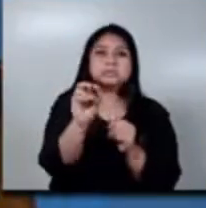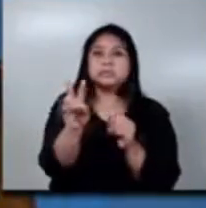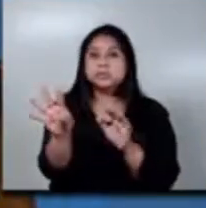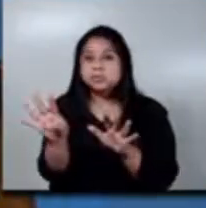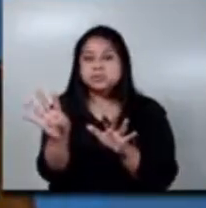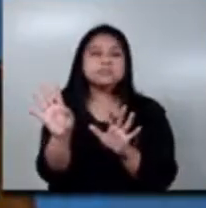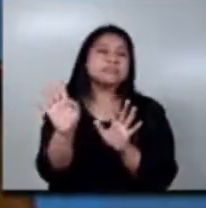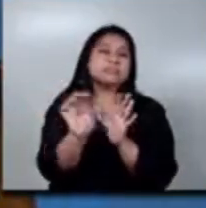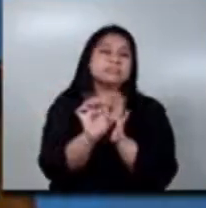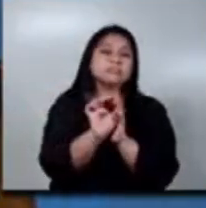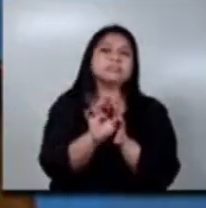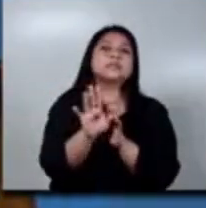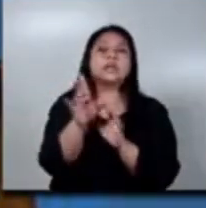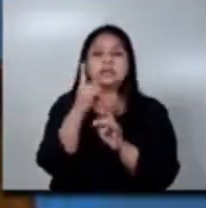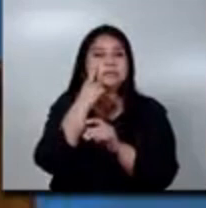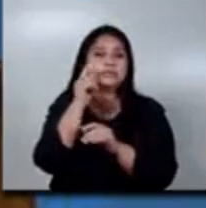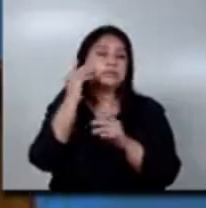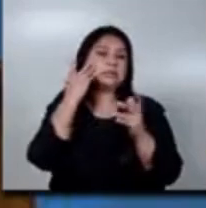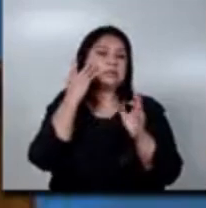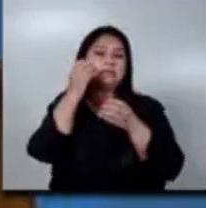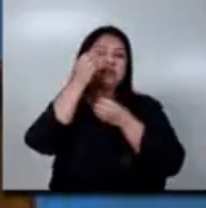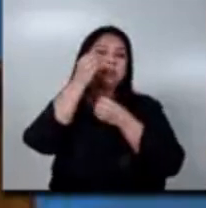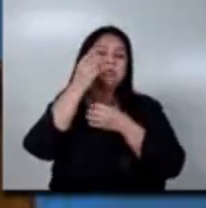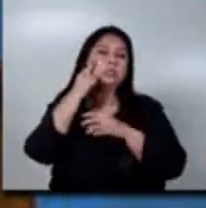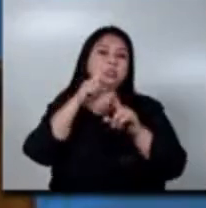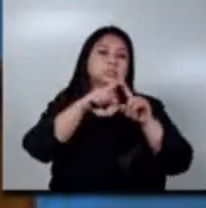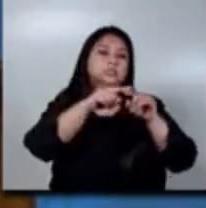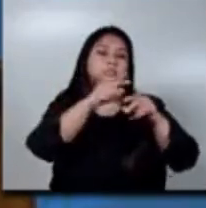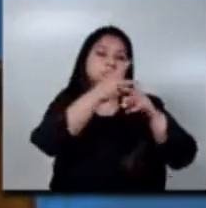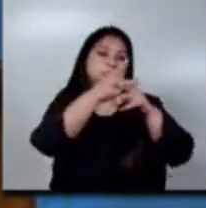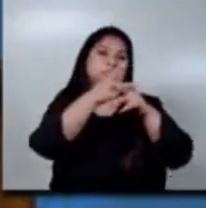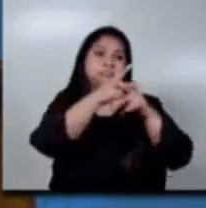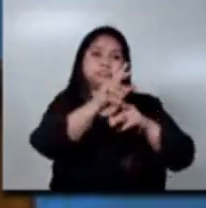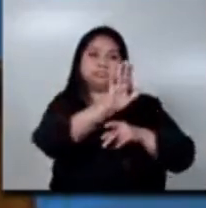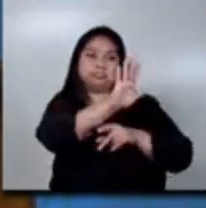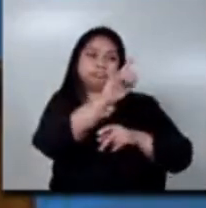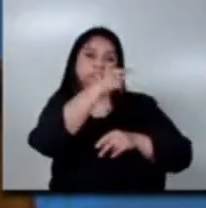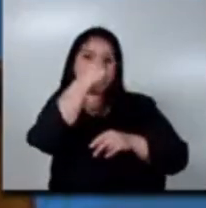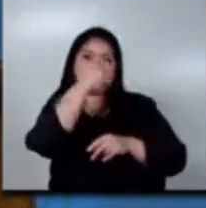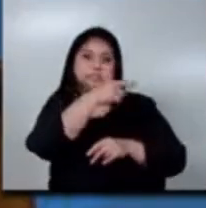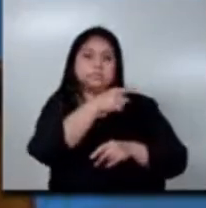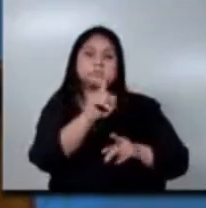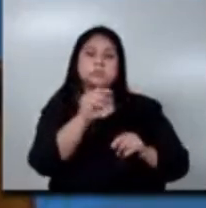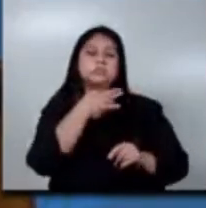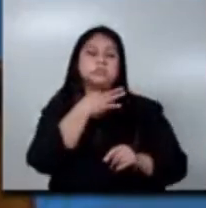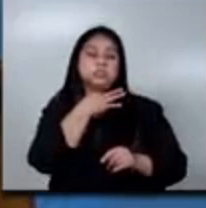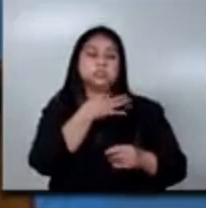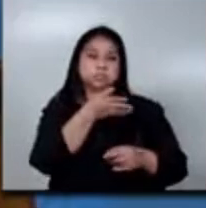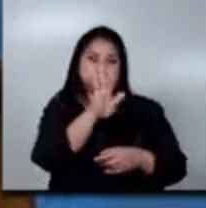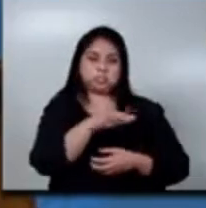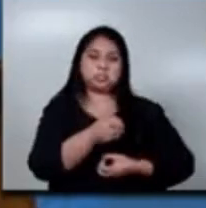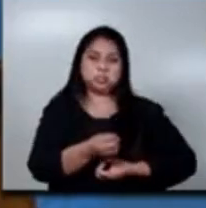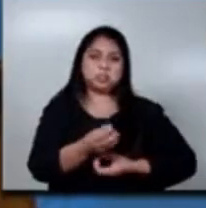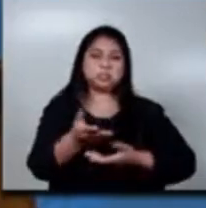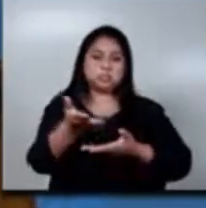momento, es algo que es el criterio también de la Inspección General de Trabajo, pero con todo gusto podemos trasladar la información por medio de la